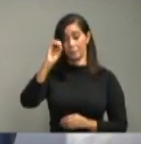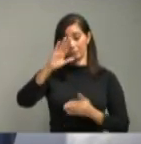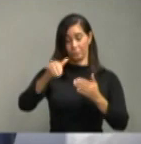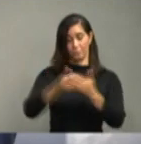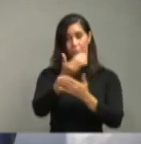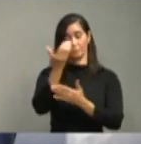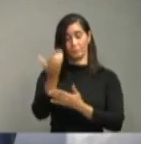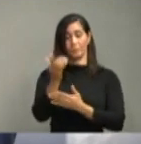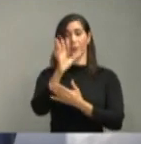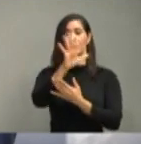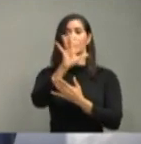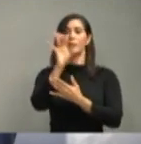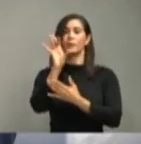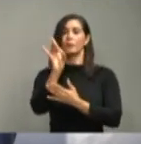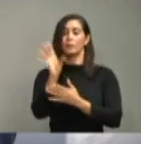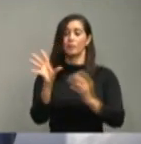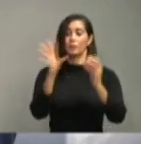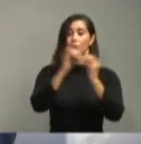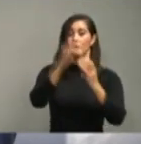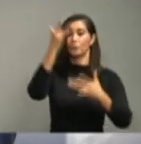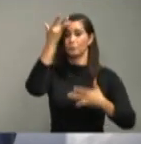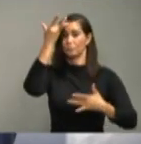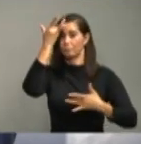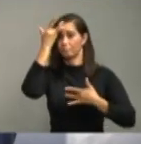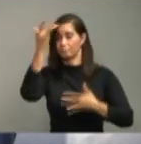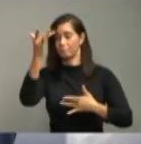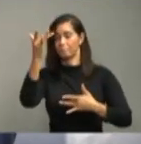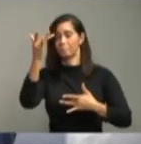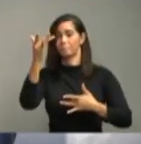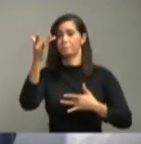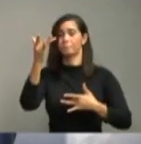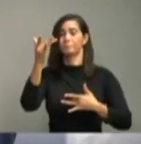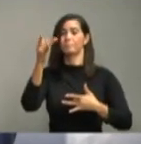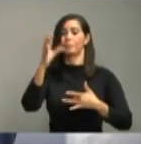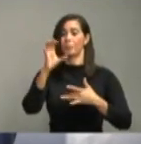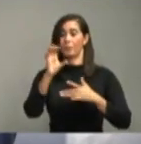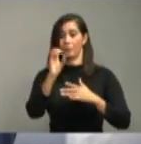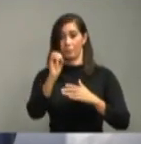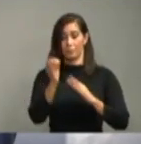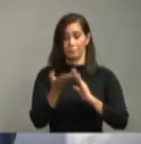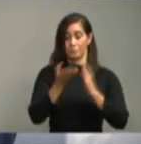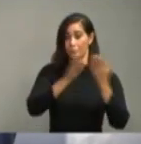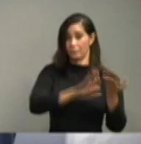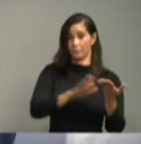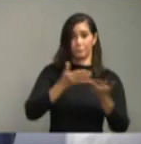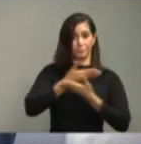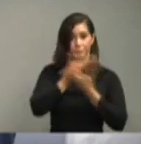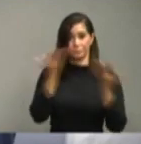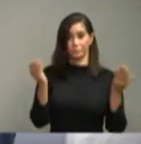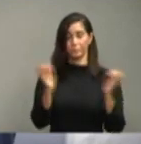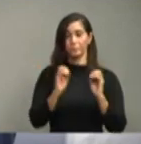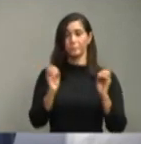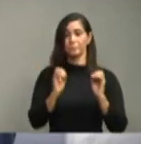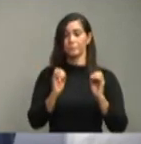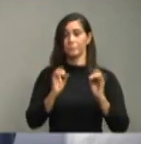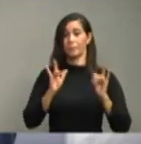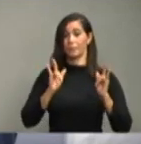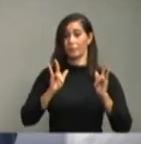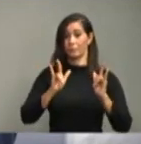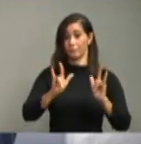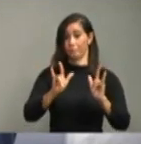58 acumulados, cero fallecimiento. Santiago,